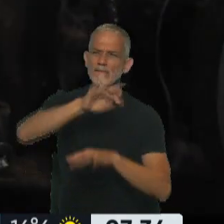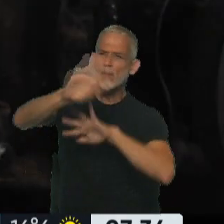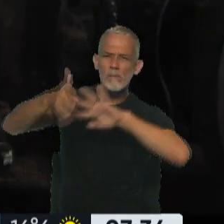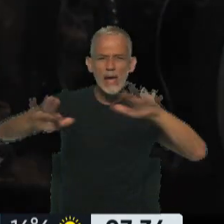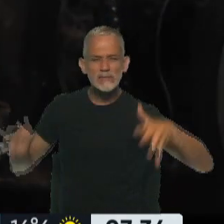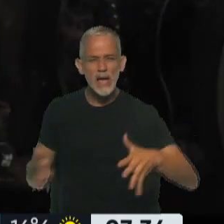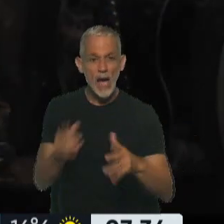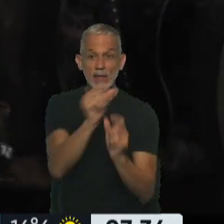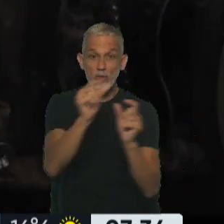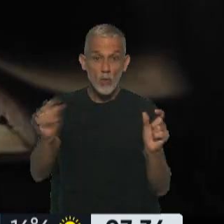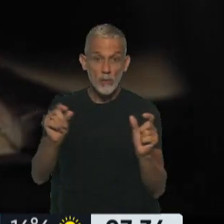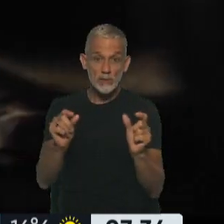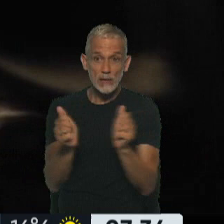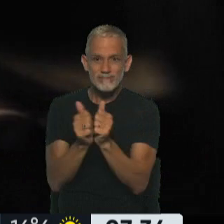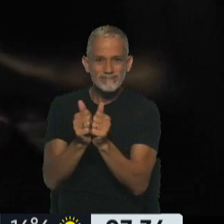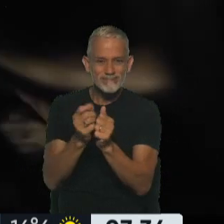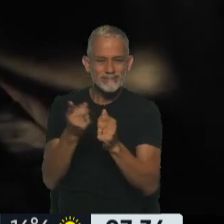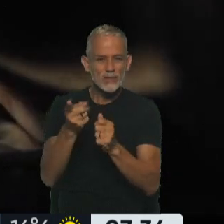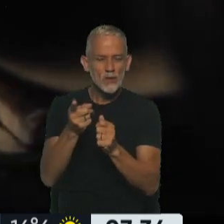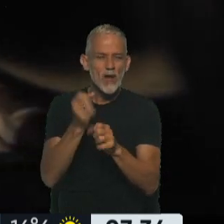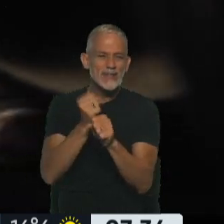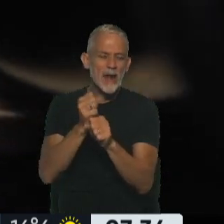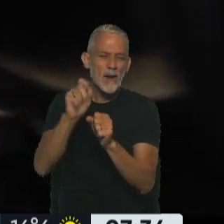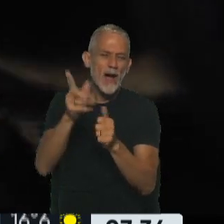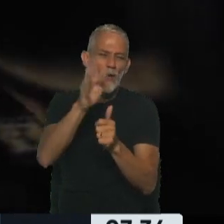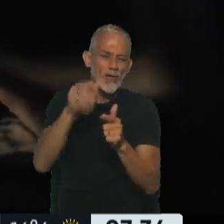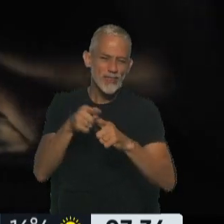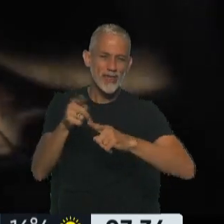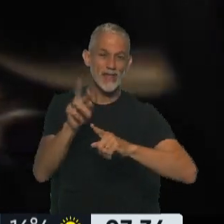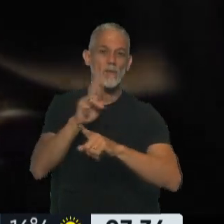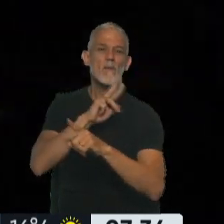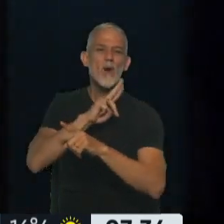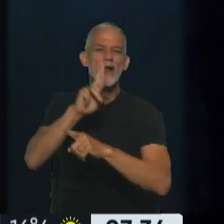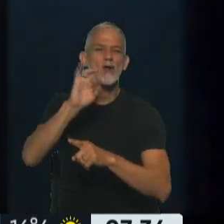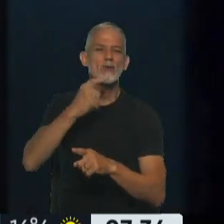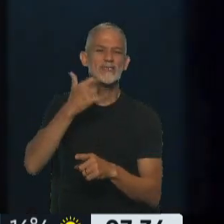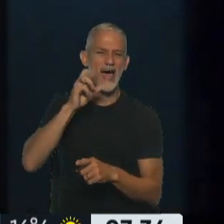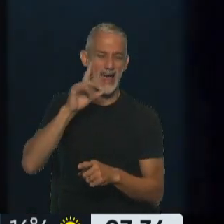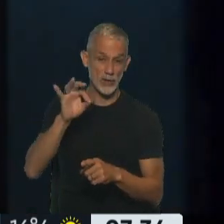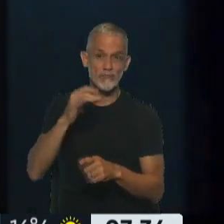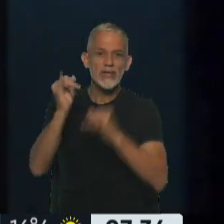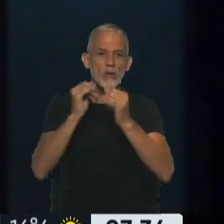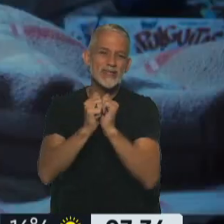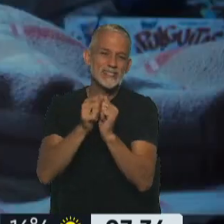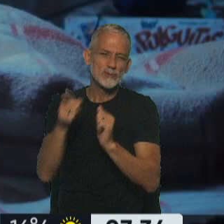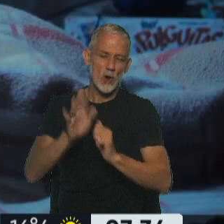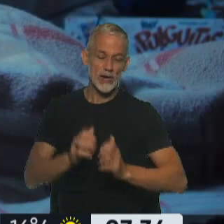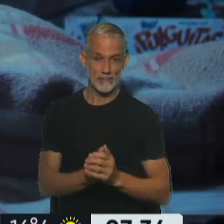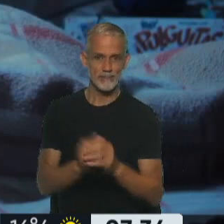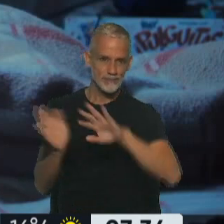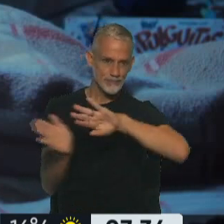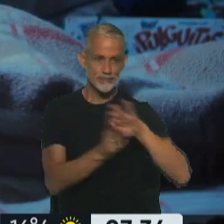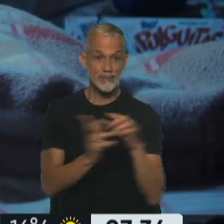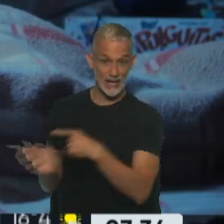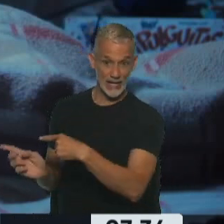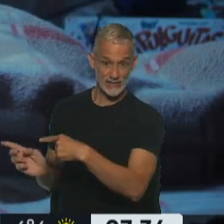y el documental acompaña en sus múltiples tareas diarias a Rosario Quispe y cuenta además su historia. Nos fuimos a El